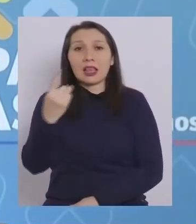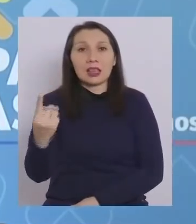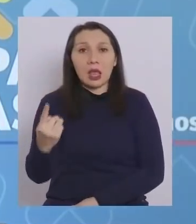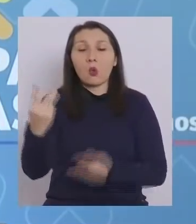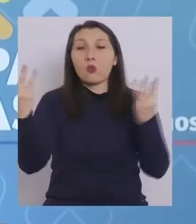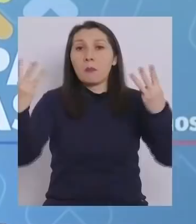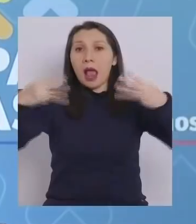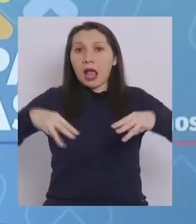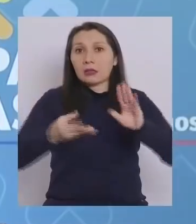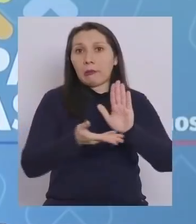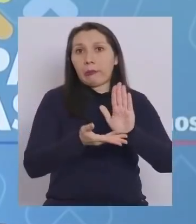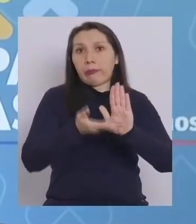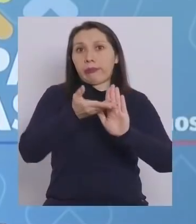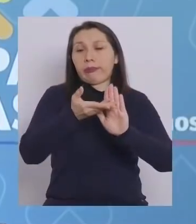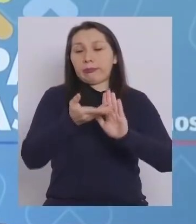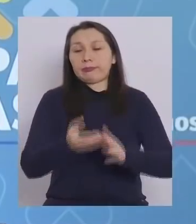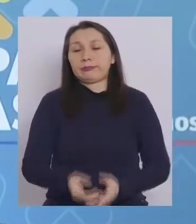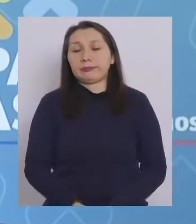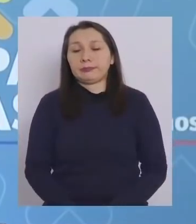en Magallanes.